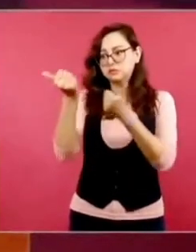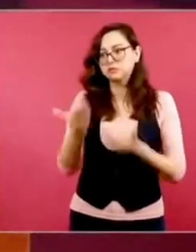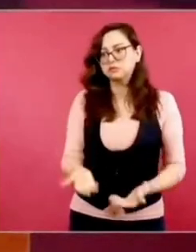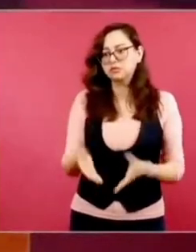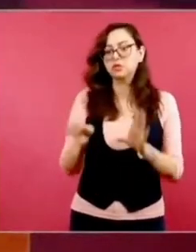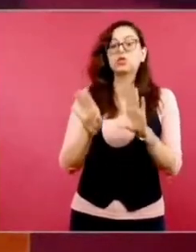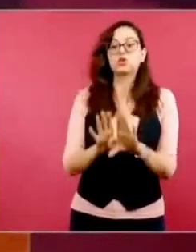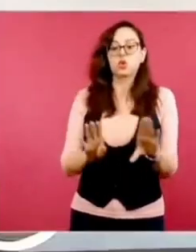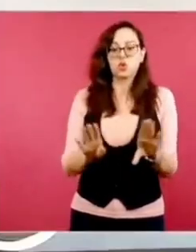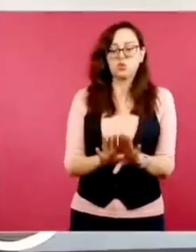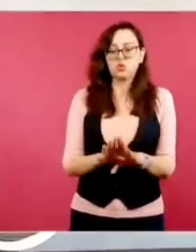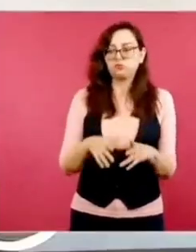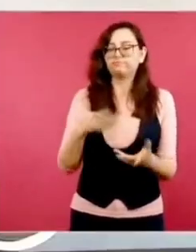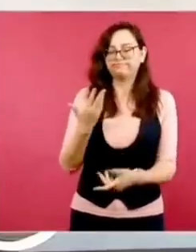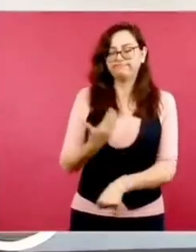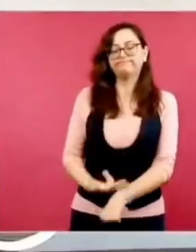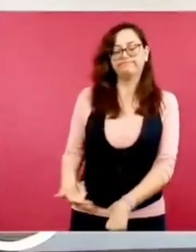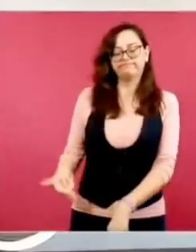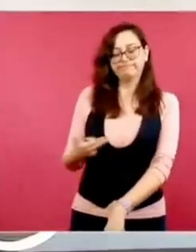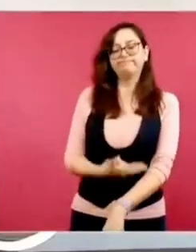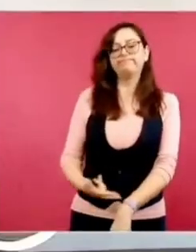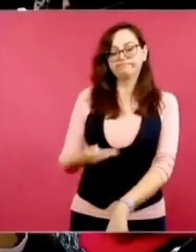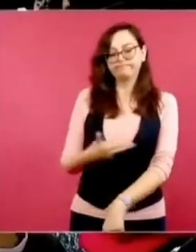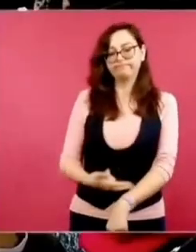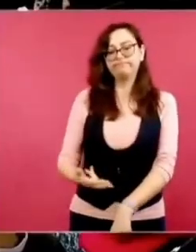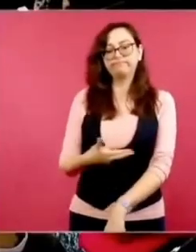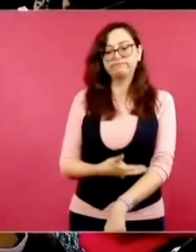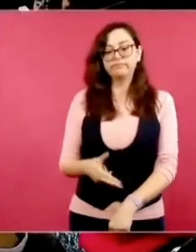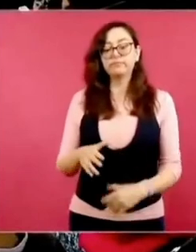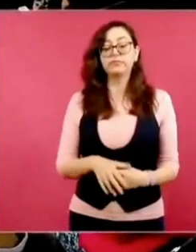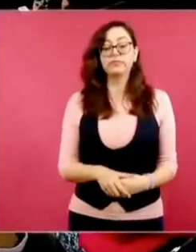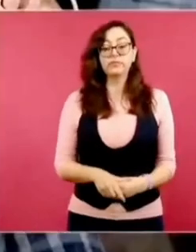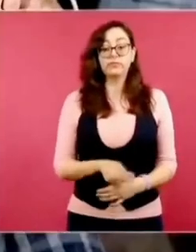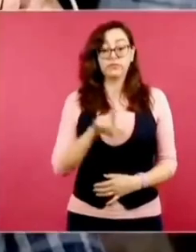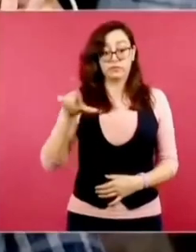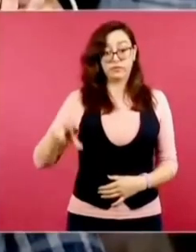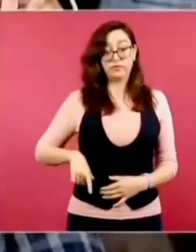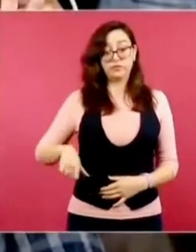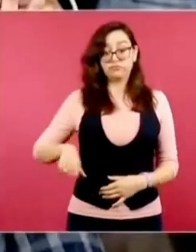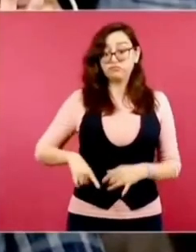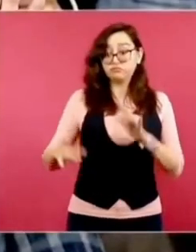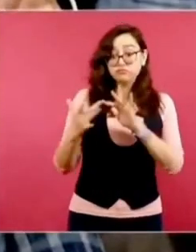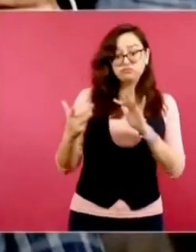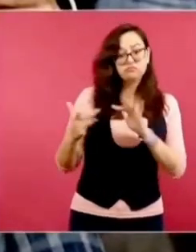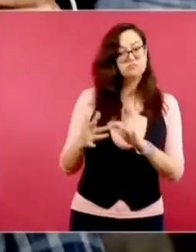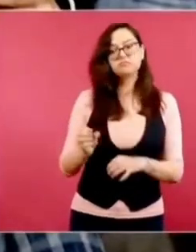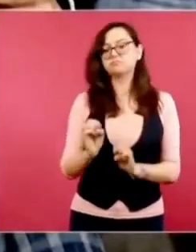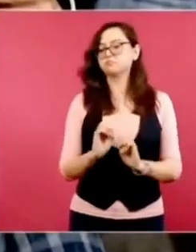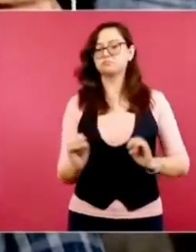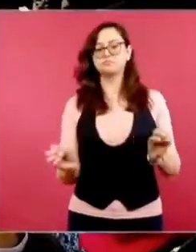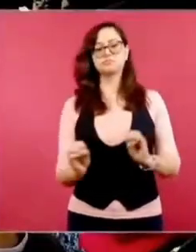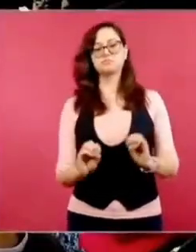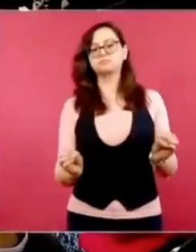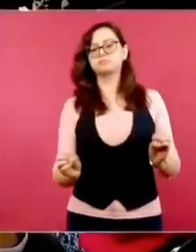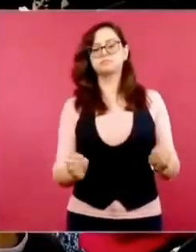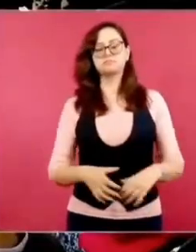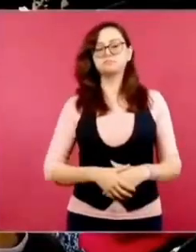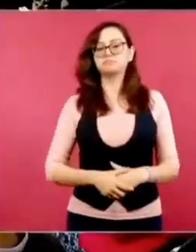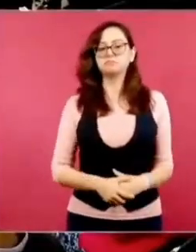le den el salvoconducto respectivo. ¿No hay contacto alguno con el gobierno de Cuadro? Con el gobierno de Cuadro, ninguno.